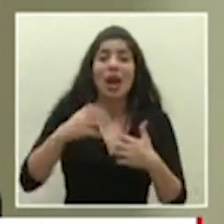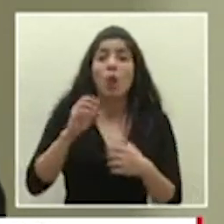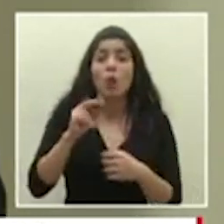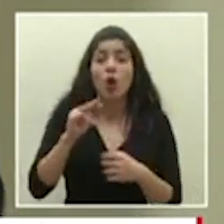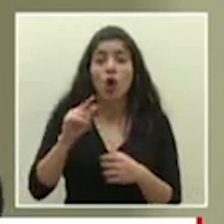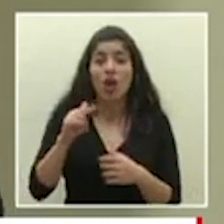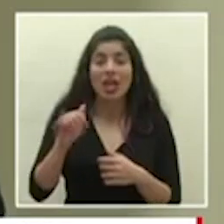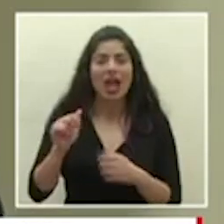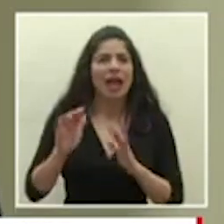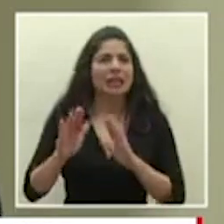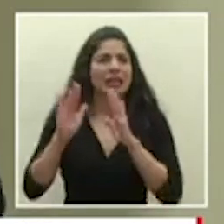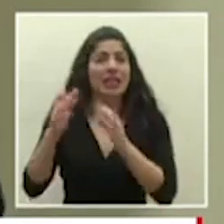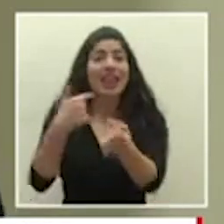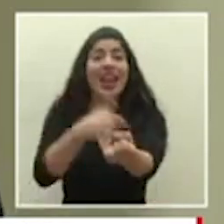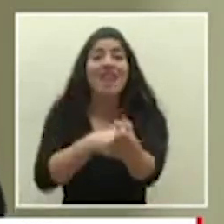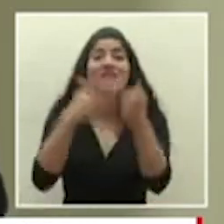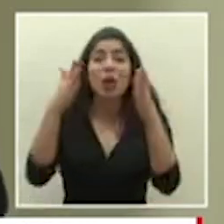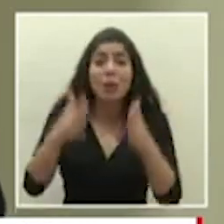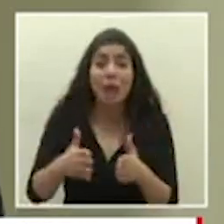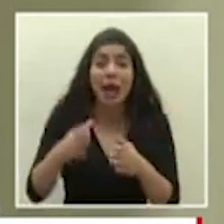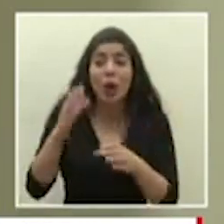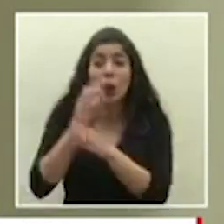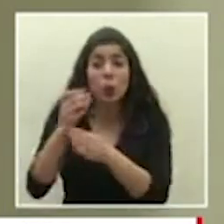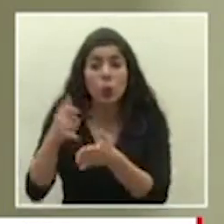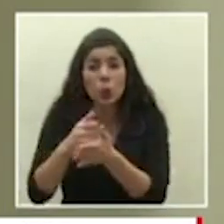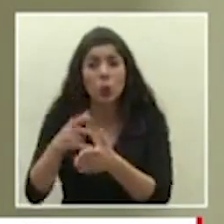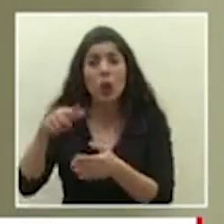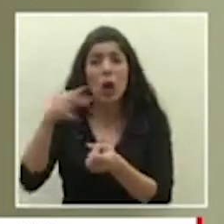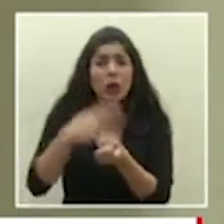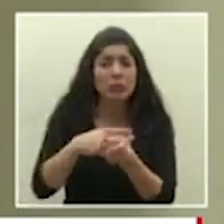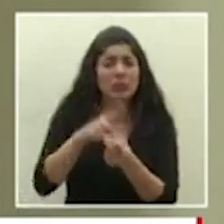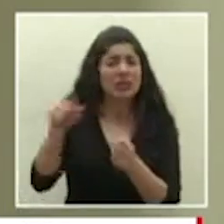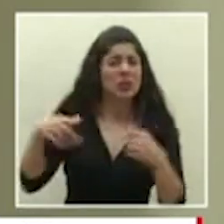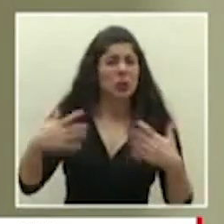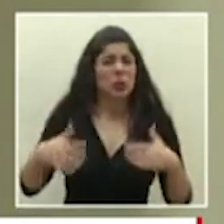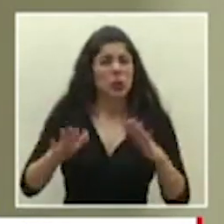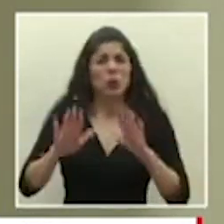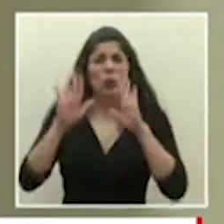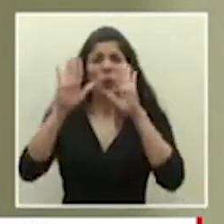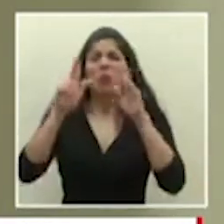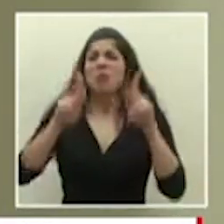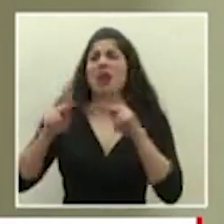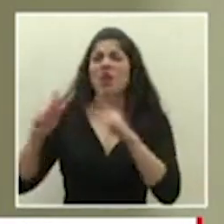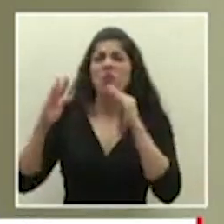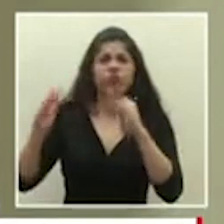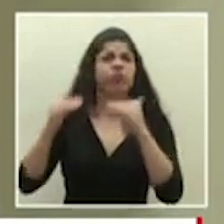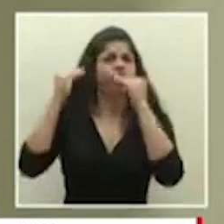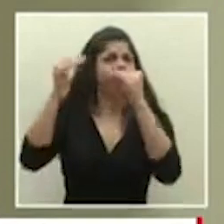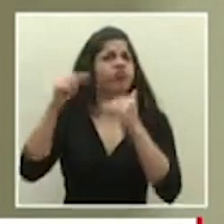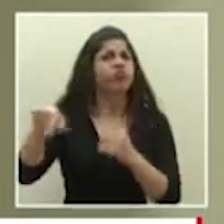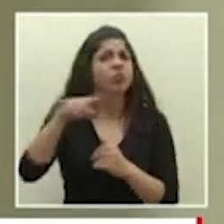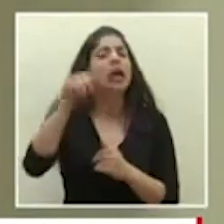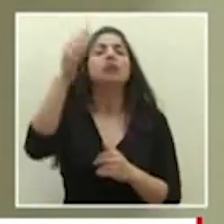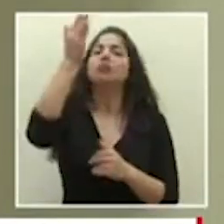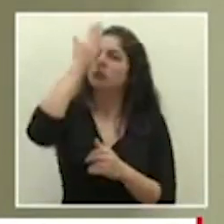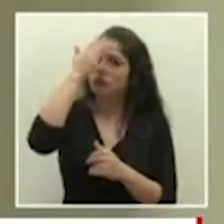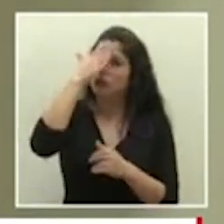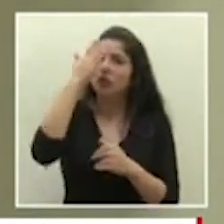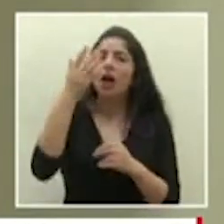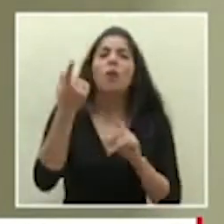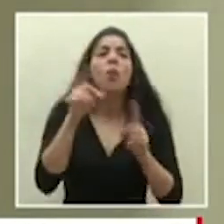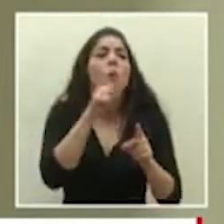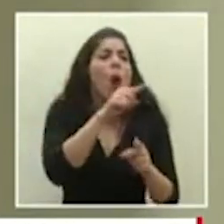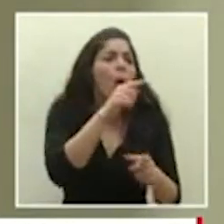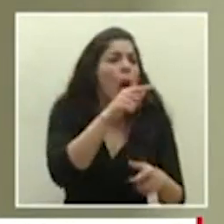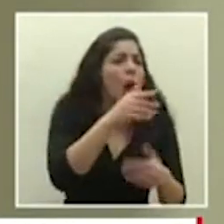los enfermeros en las UCI en los hospitales tenemos personal de primer mundo y ellos saben qué darle de